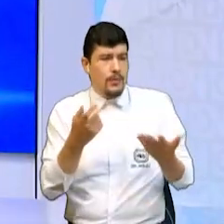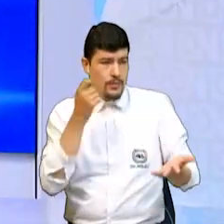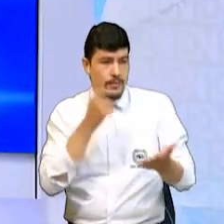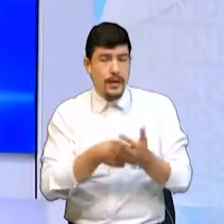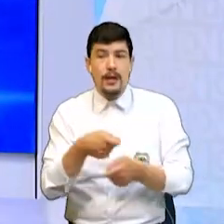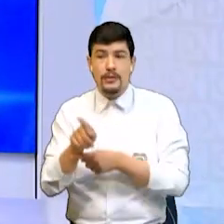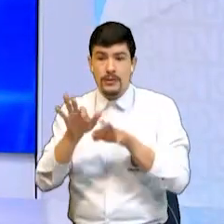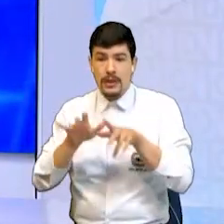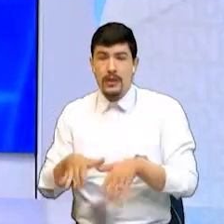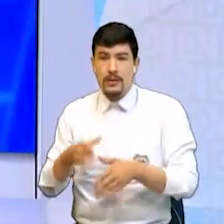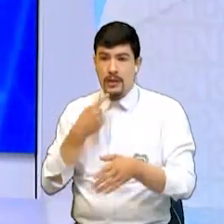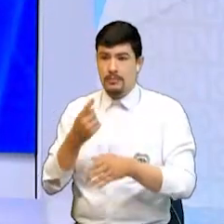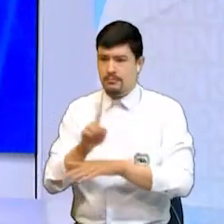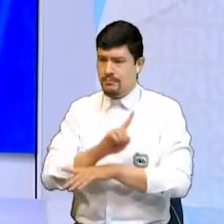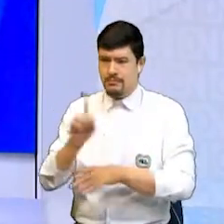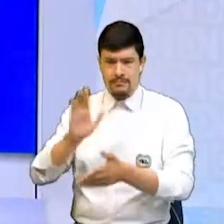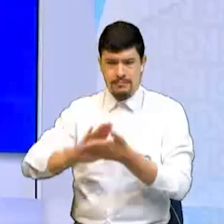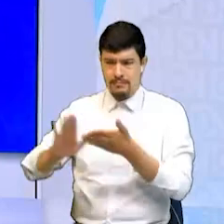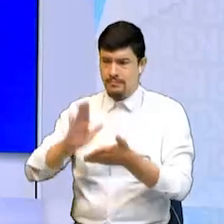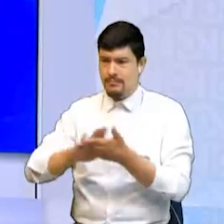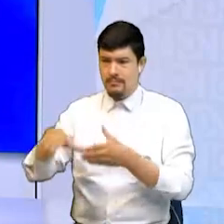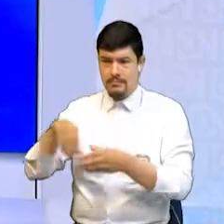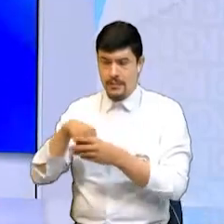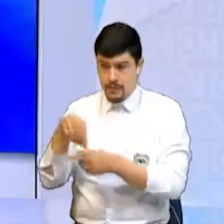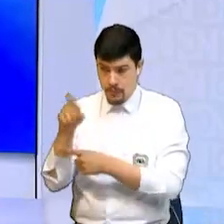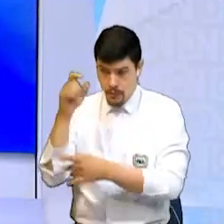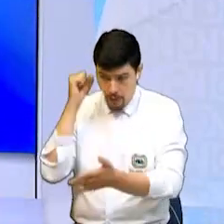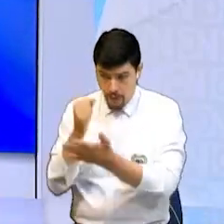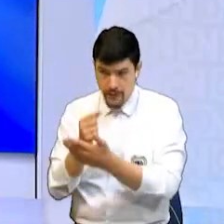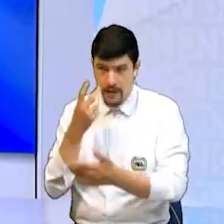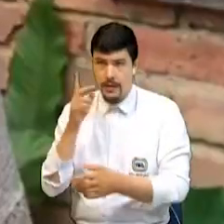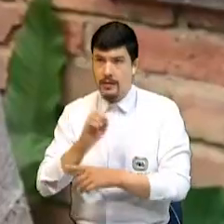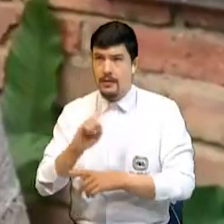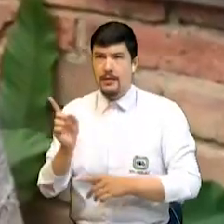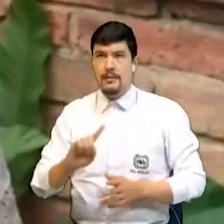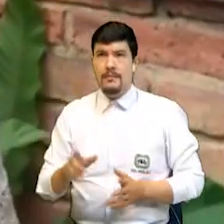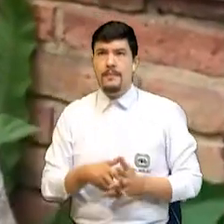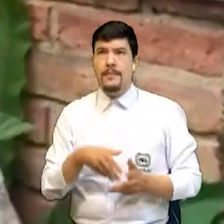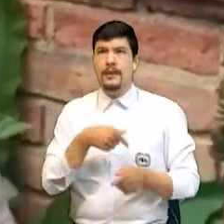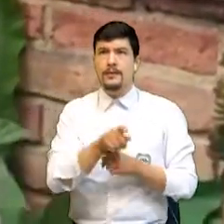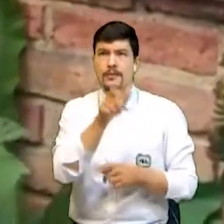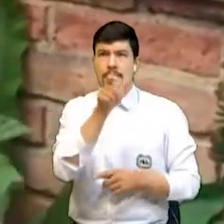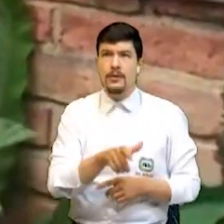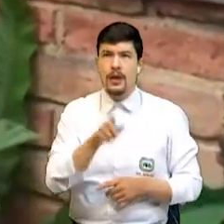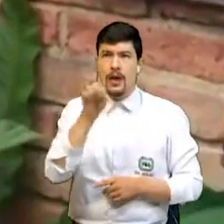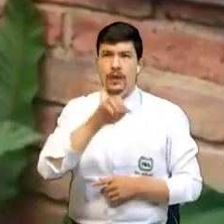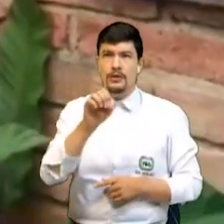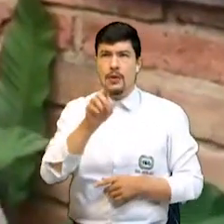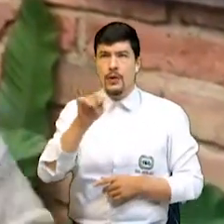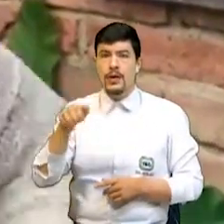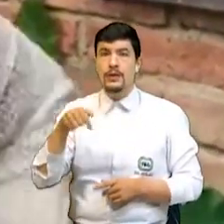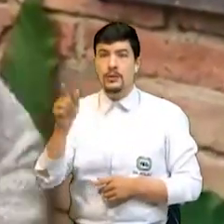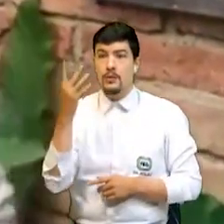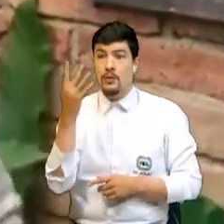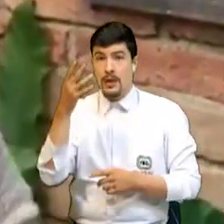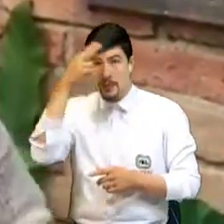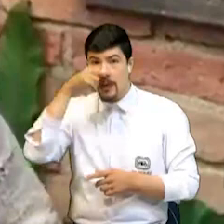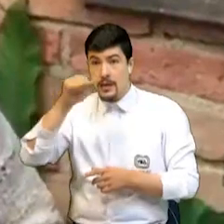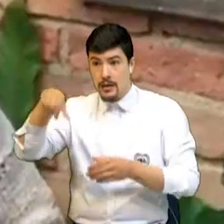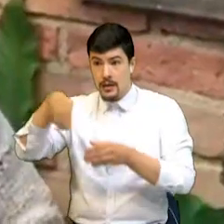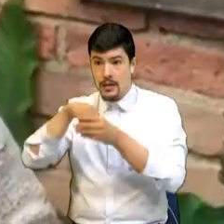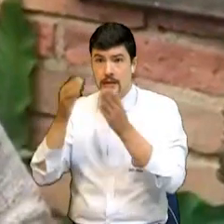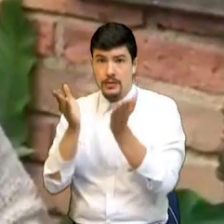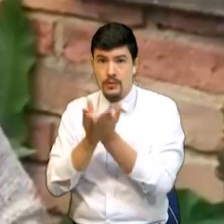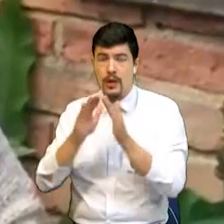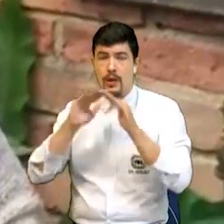Educación asegura que estos cobros no están permitidos de manera obligatoria. La señora Sonia Jaimes tiene cuatro hijas estudiando en el Colegio